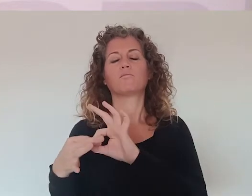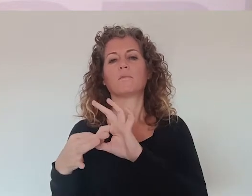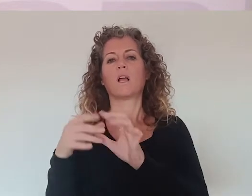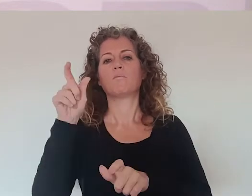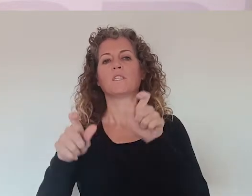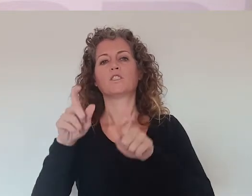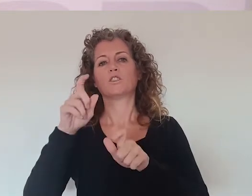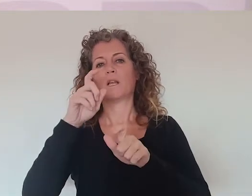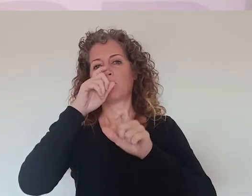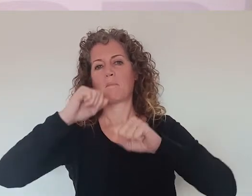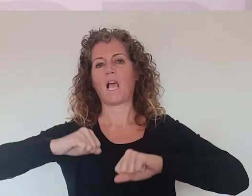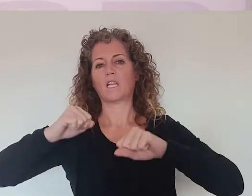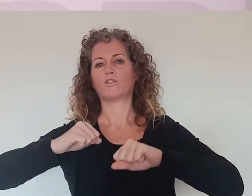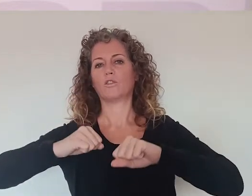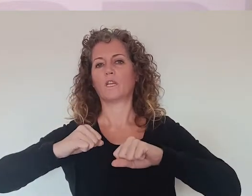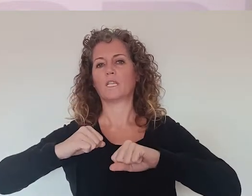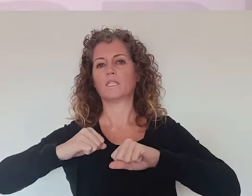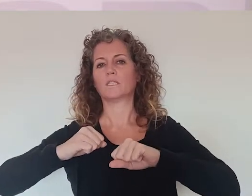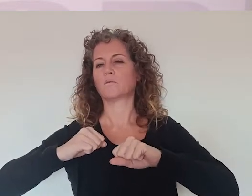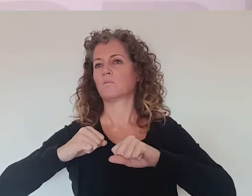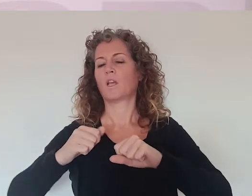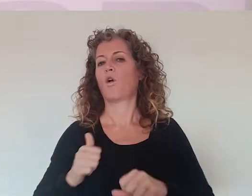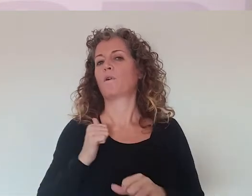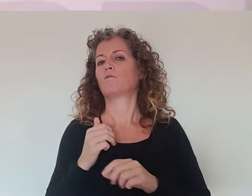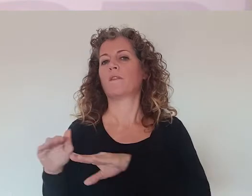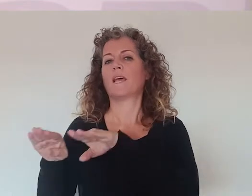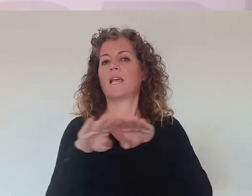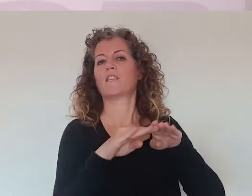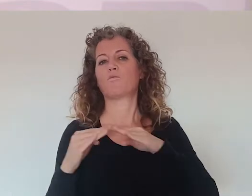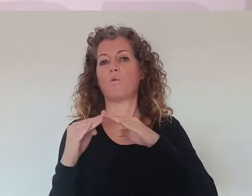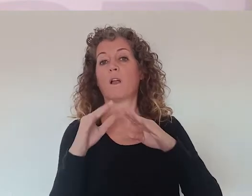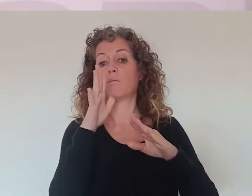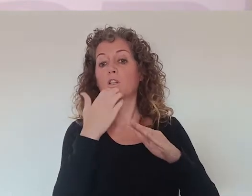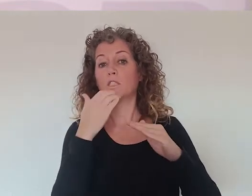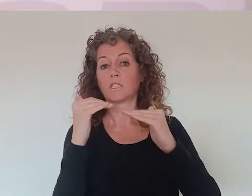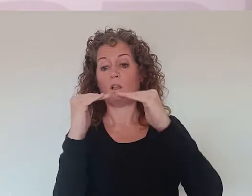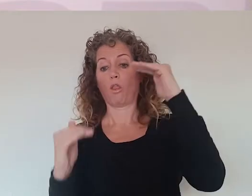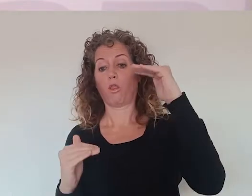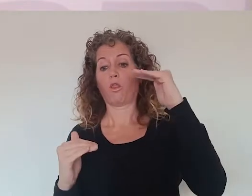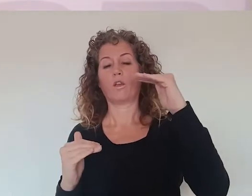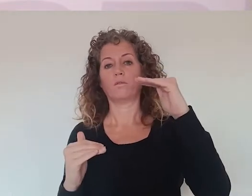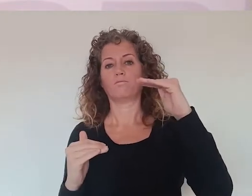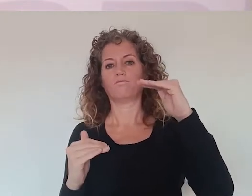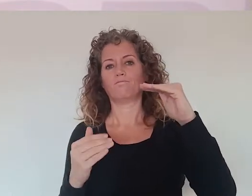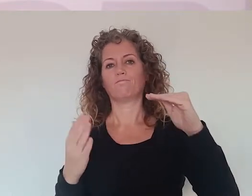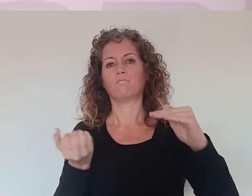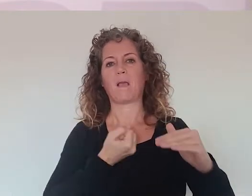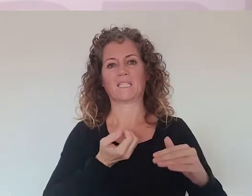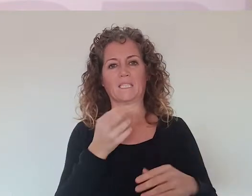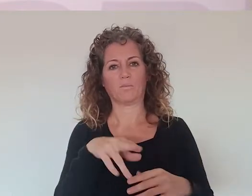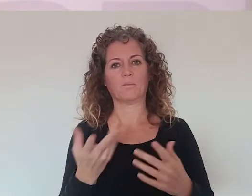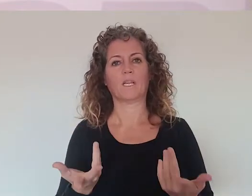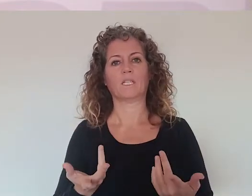que haya entornos de vida que también garanticen que las personas mayores tengan igualdad de oportunidades, ¿no? Porque la desigualdad